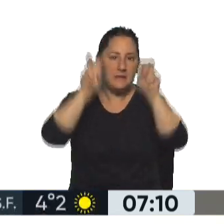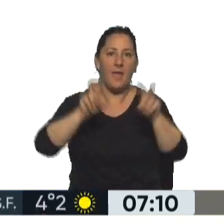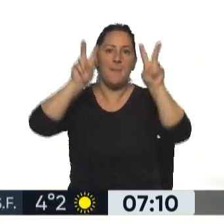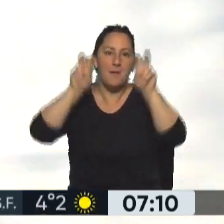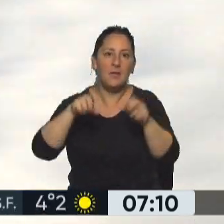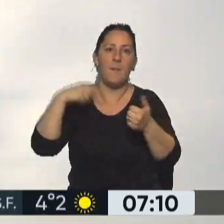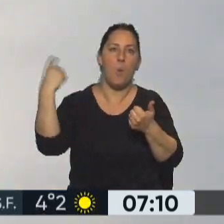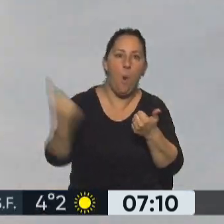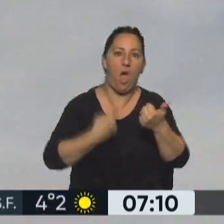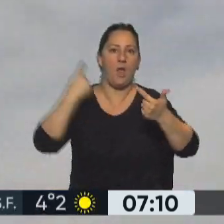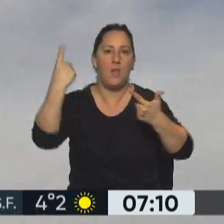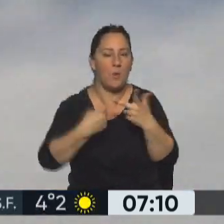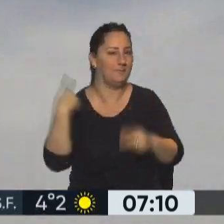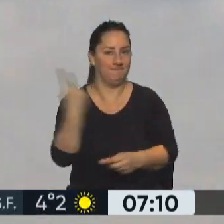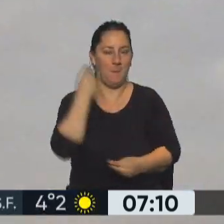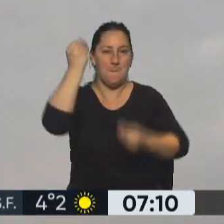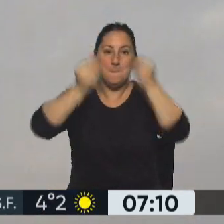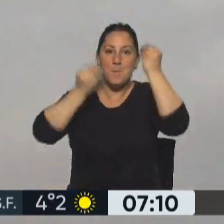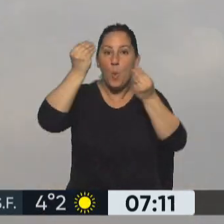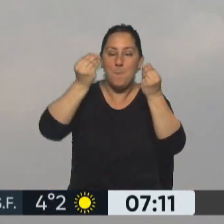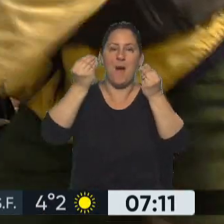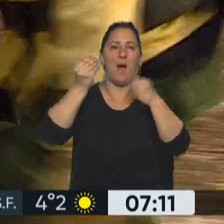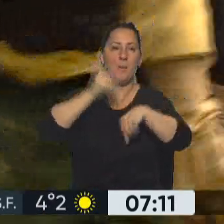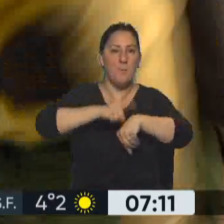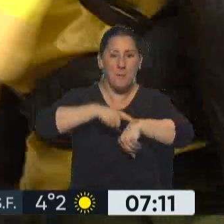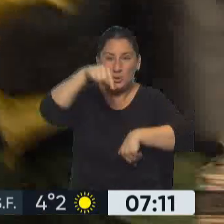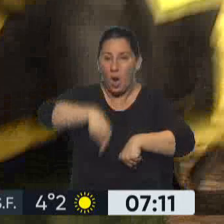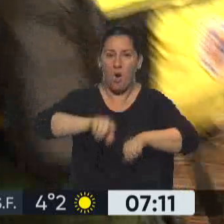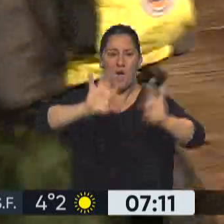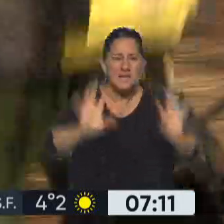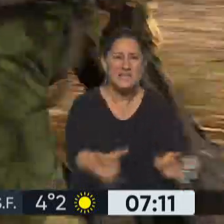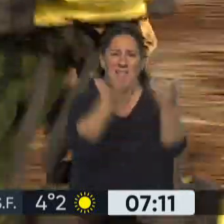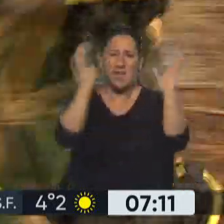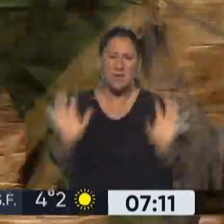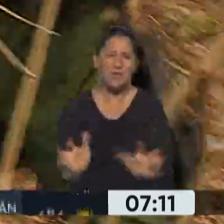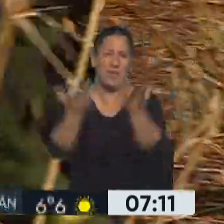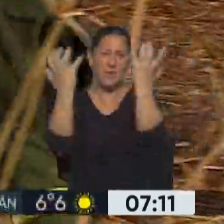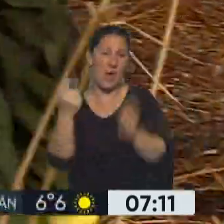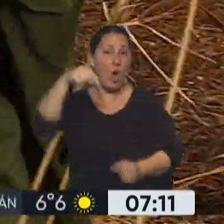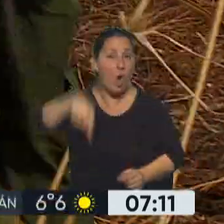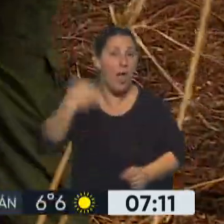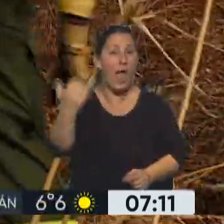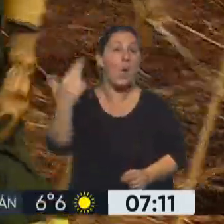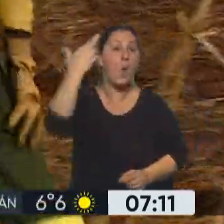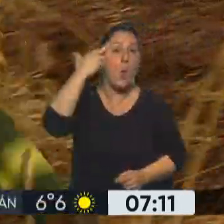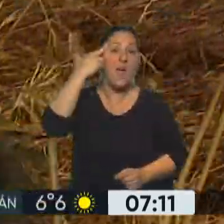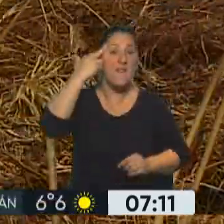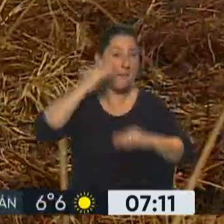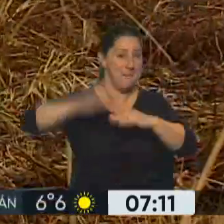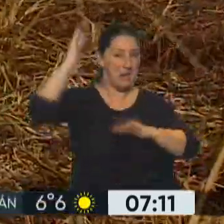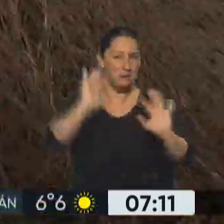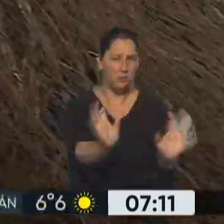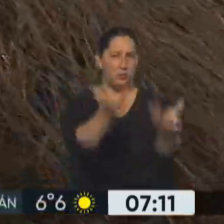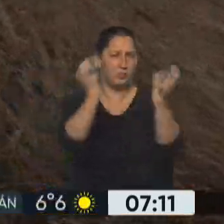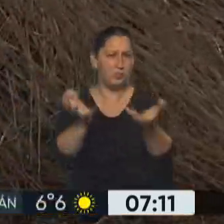y que justamente preocupa en un tiempo donde los incendios, con más de nueve focos activos en la República Argentina, preocupa y